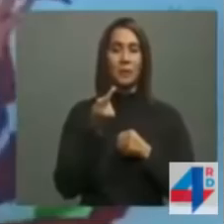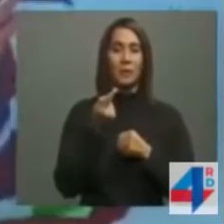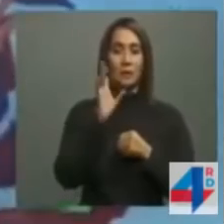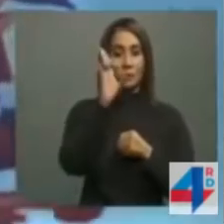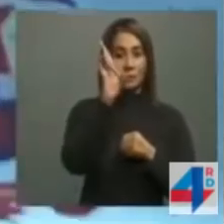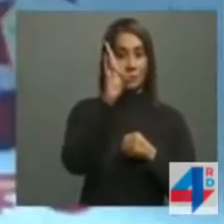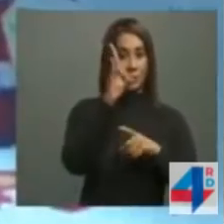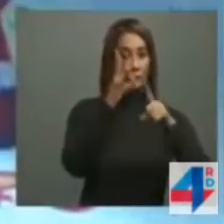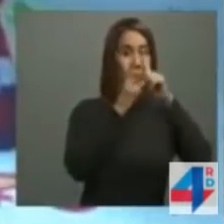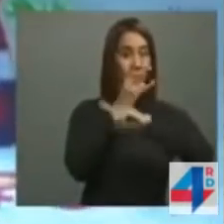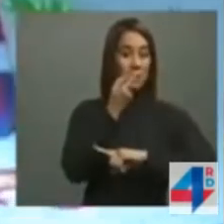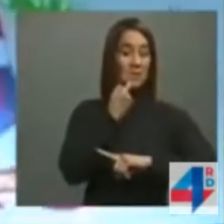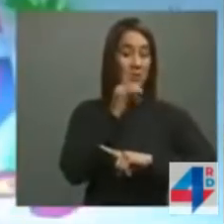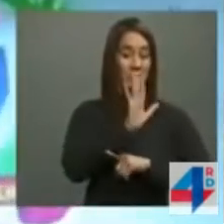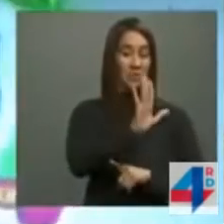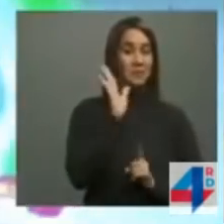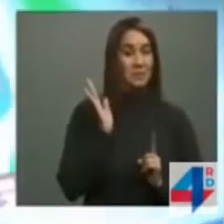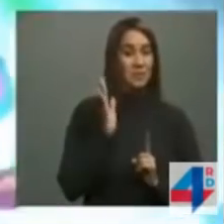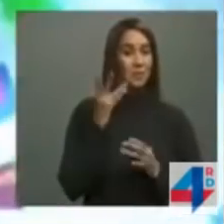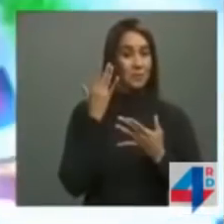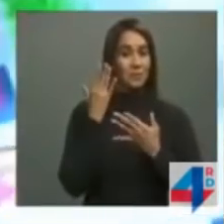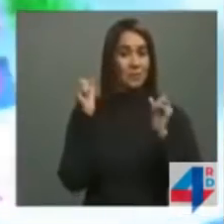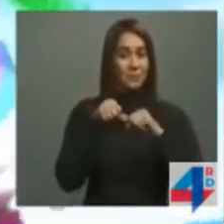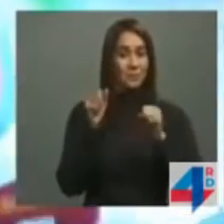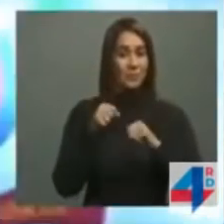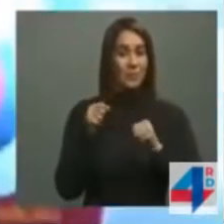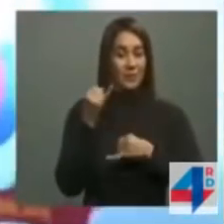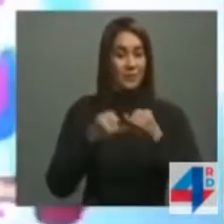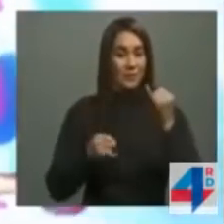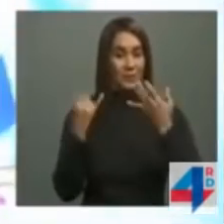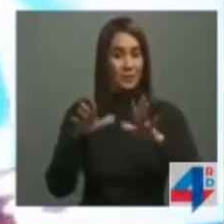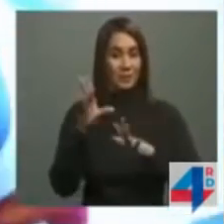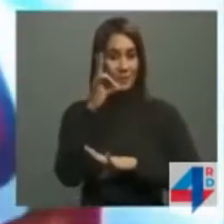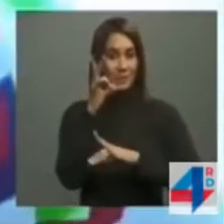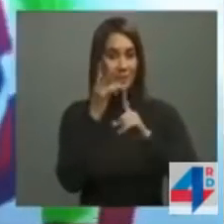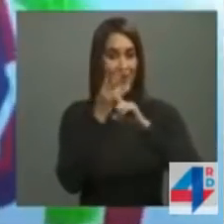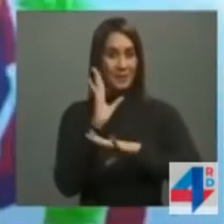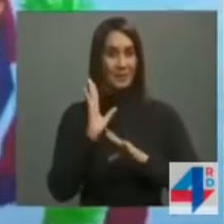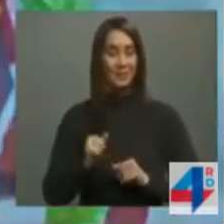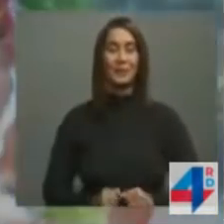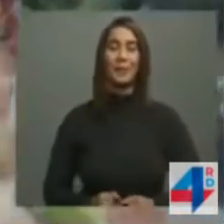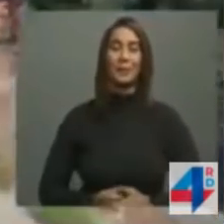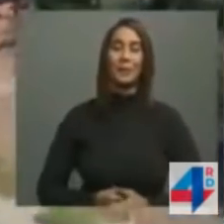que lo harán en siete meses. Así que yo espero que terminen en siete meses.